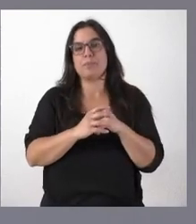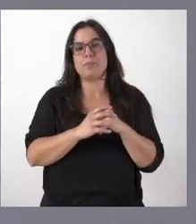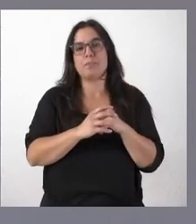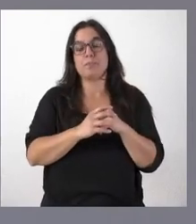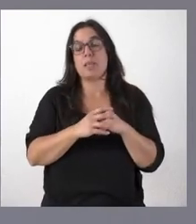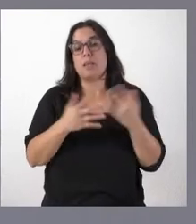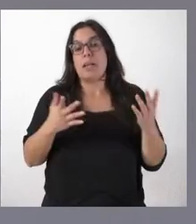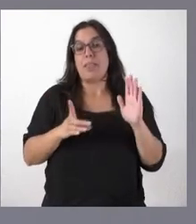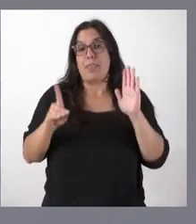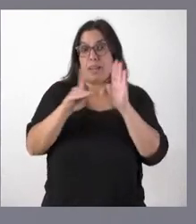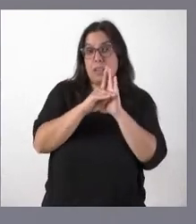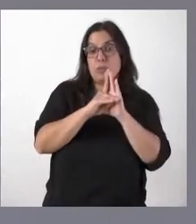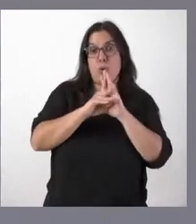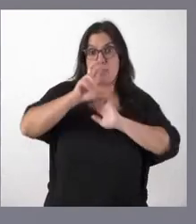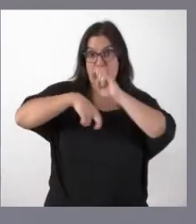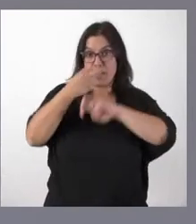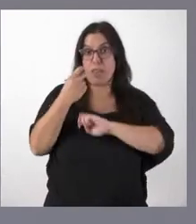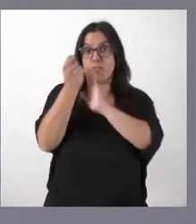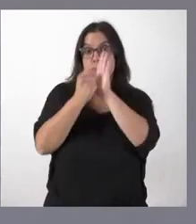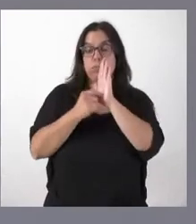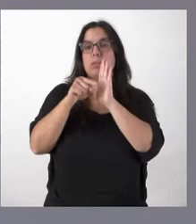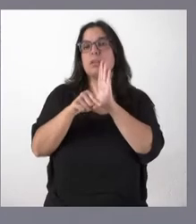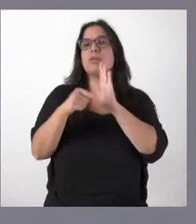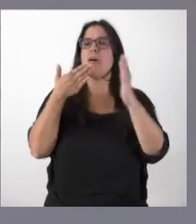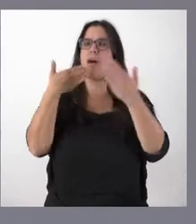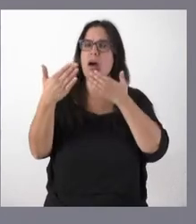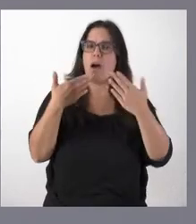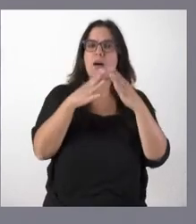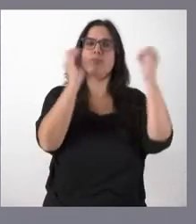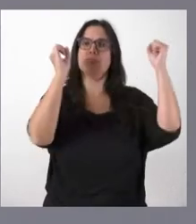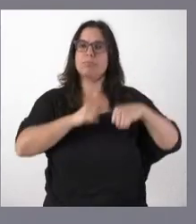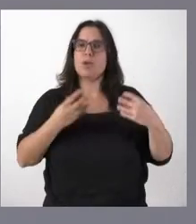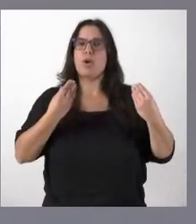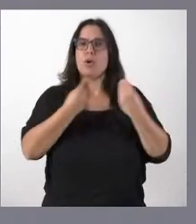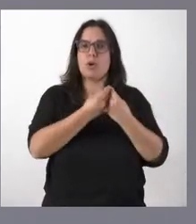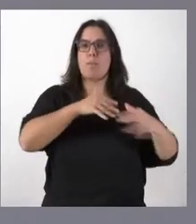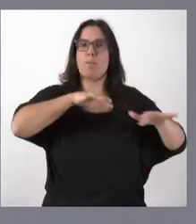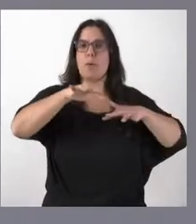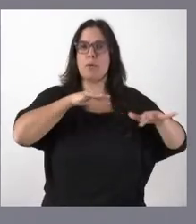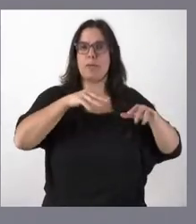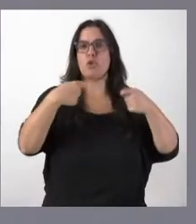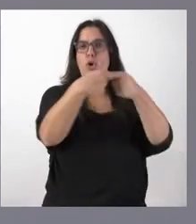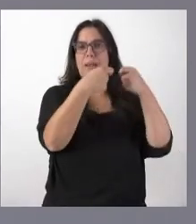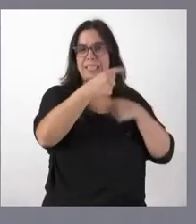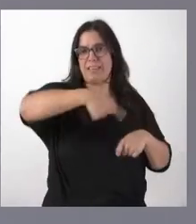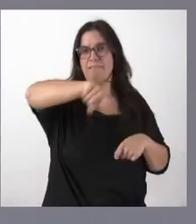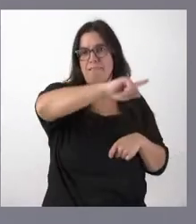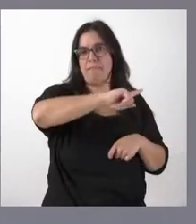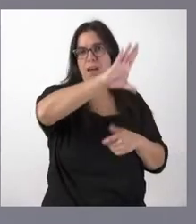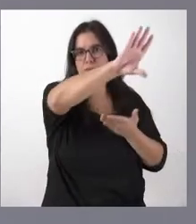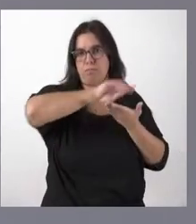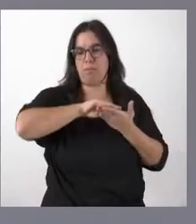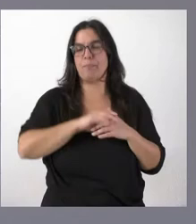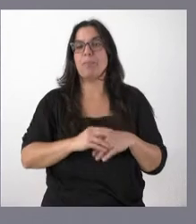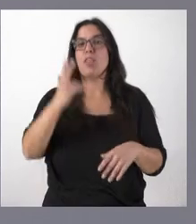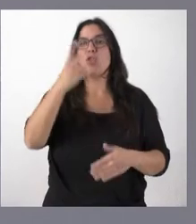Este decreto y esta modificación del decreto, en definitiva, ha sido dialogada y consensuada con el movimiento cooperativo en Castilla y León. Dos millones de